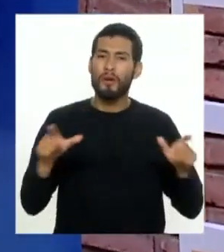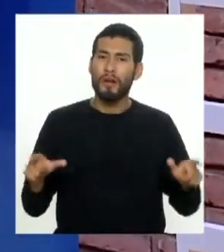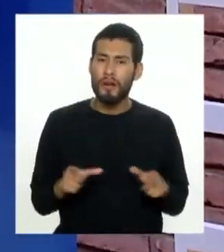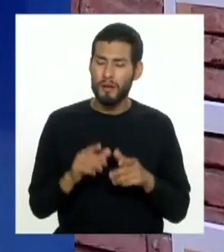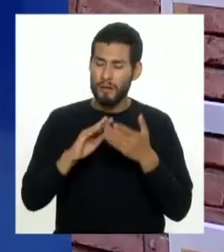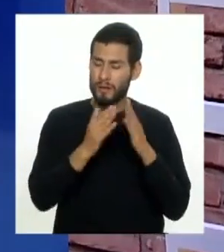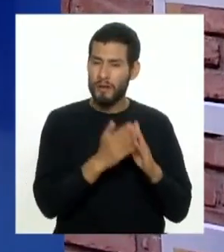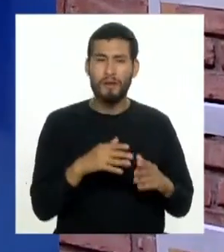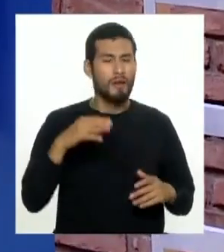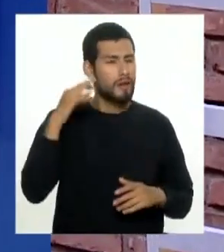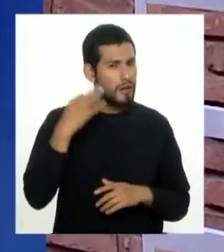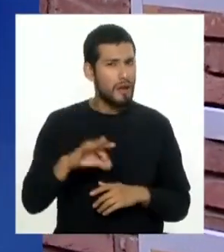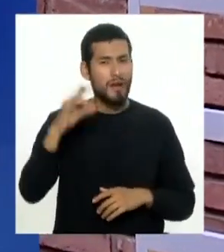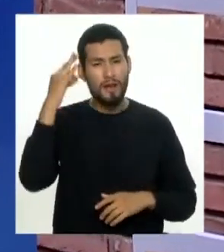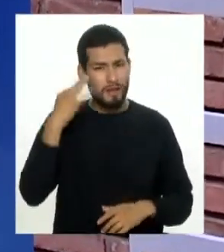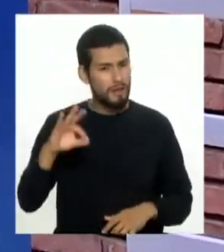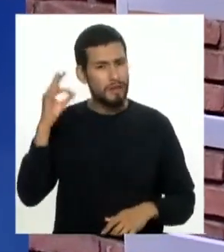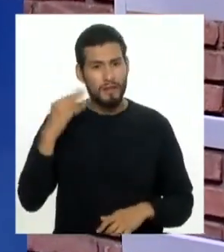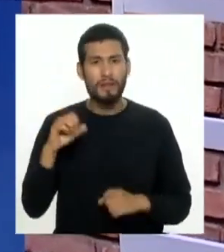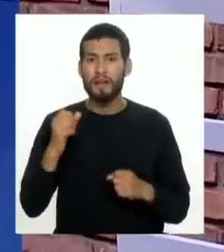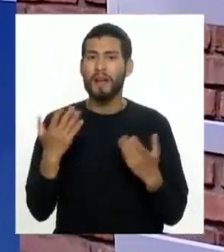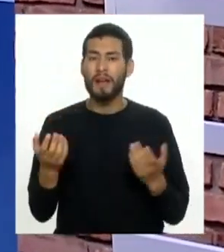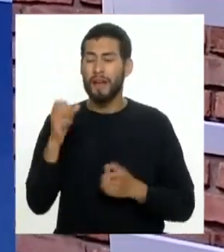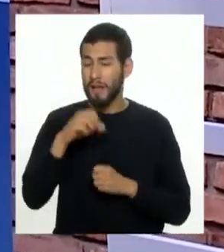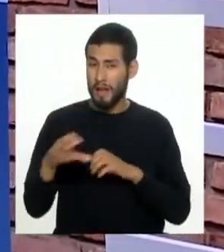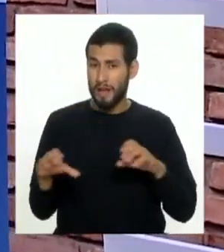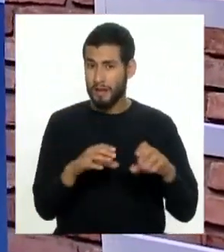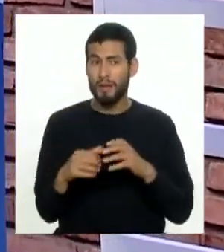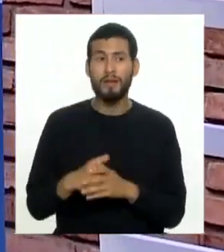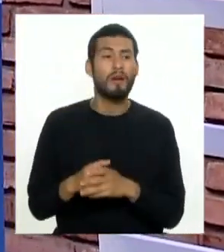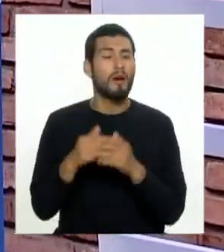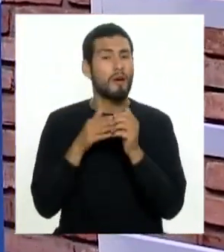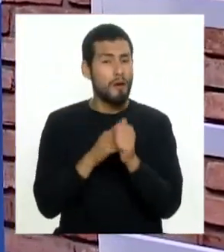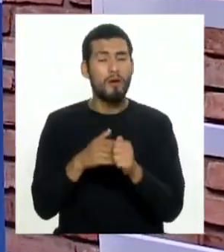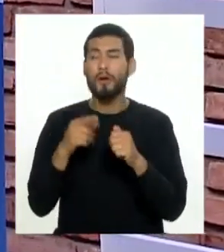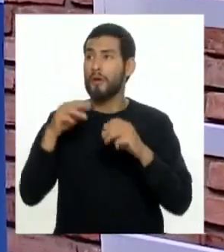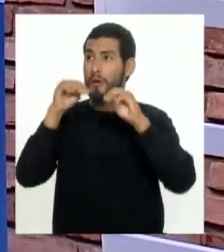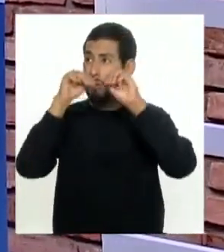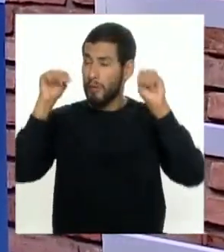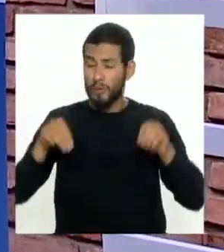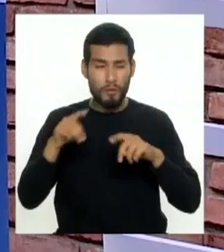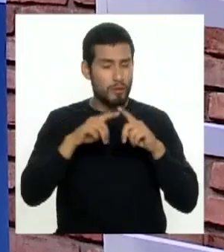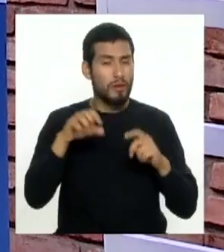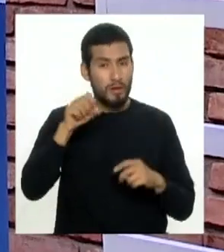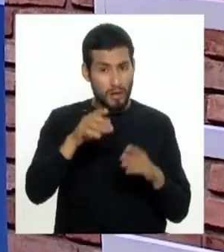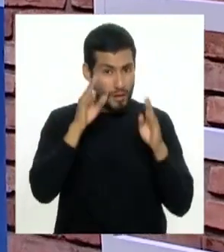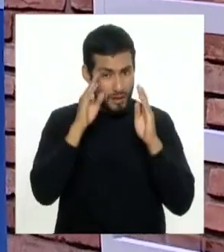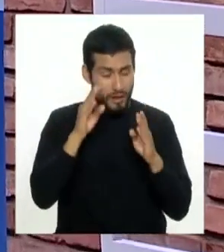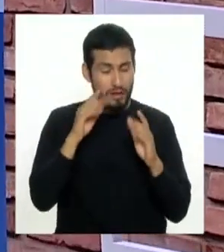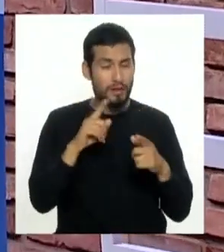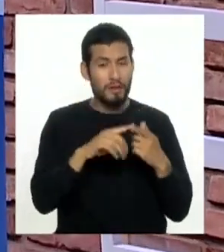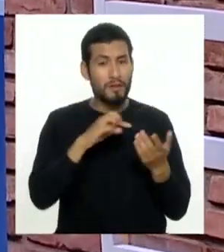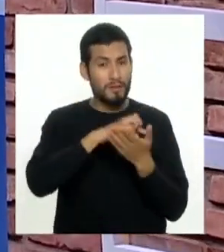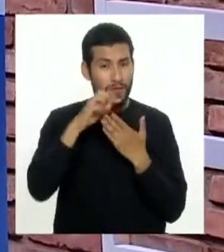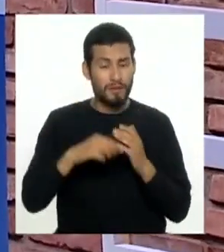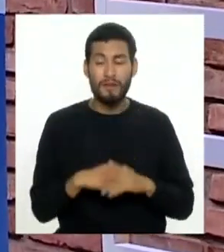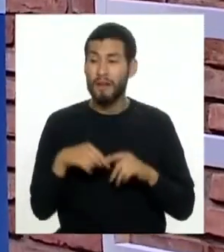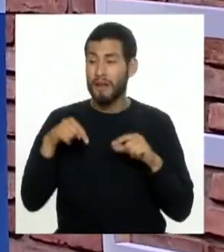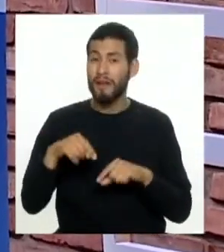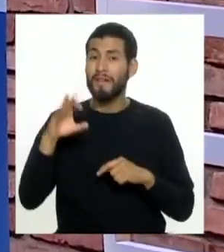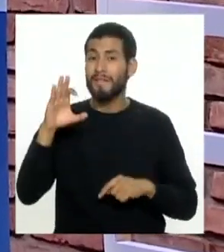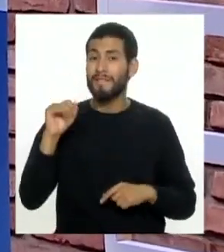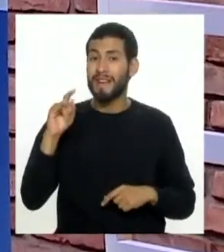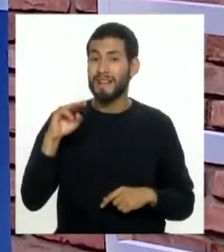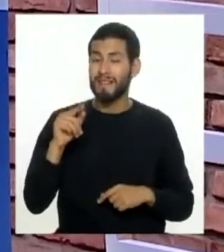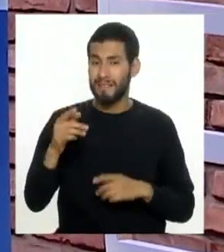ciudad donde siempre siempre hay algo que hacer una exposición un museo así que atentos a nuestra agenda pero Fátima ya está